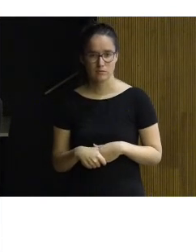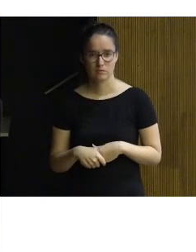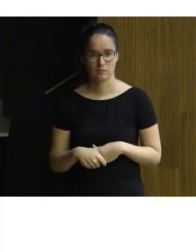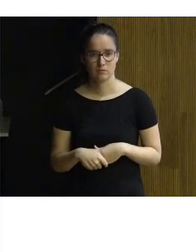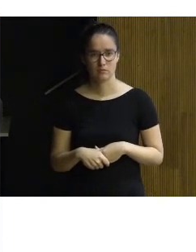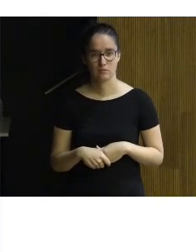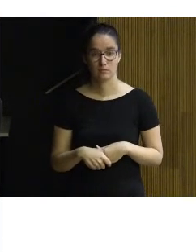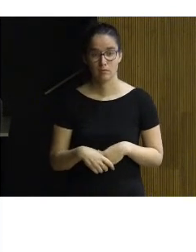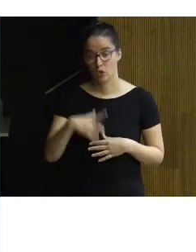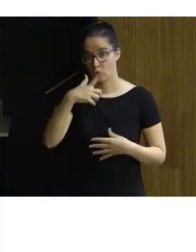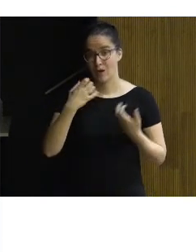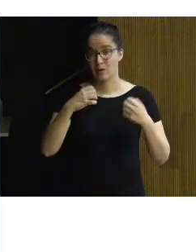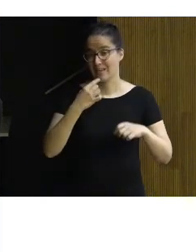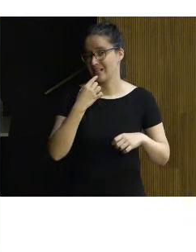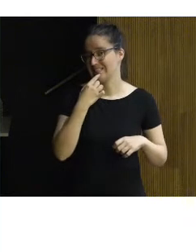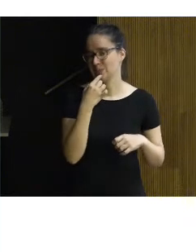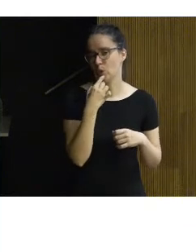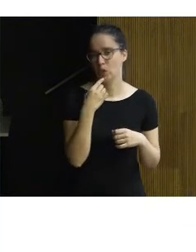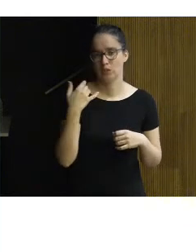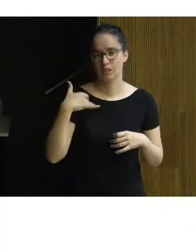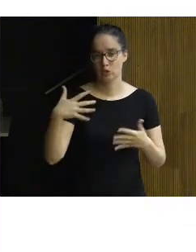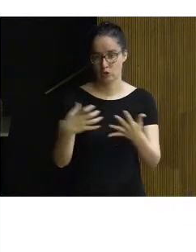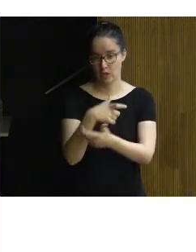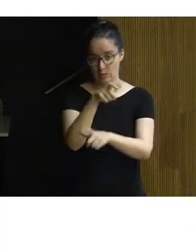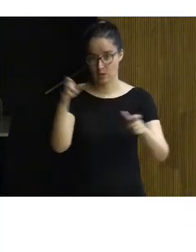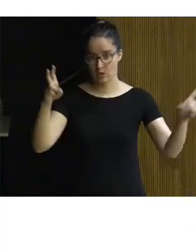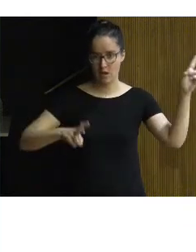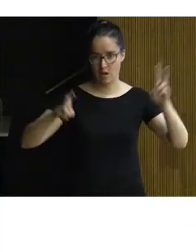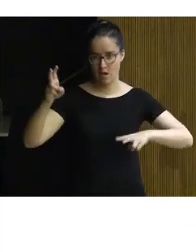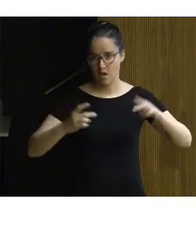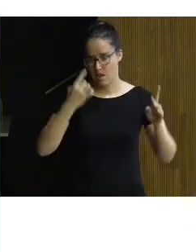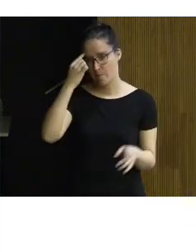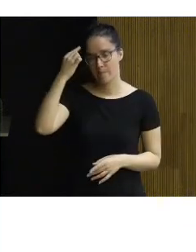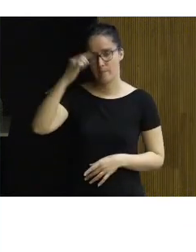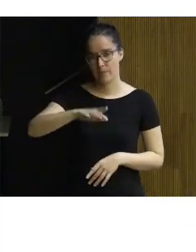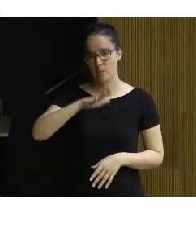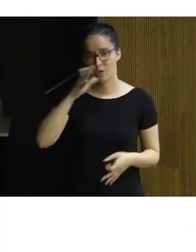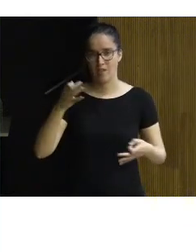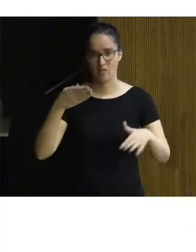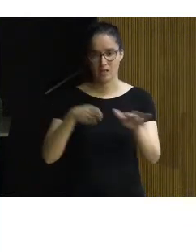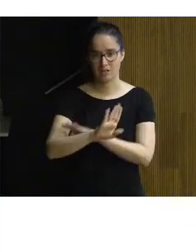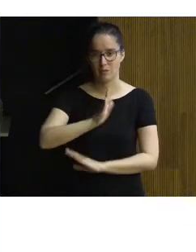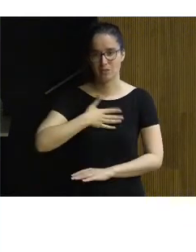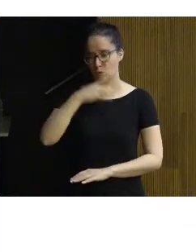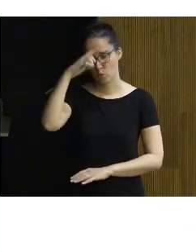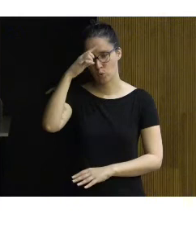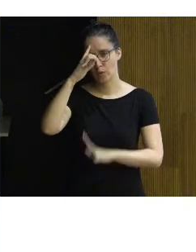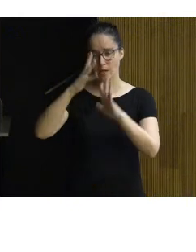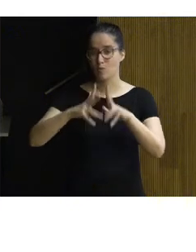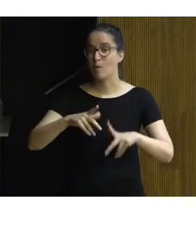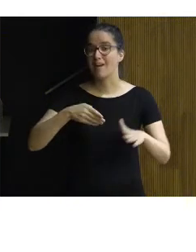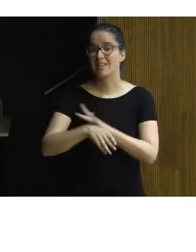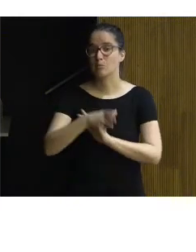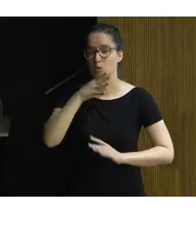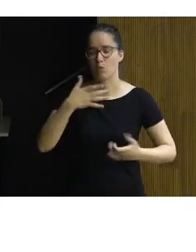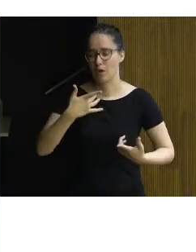Yo, aunque ya lo hemos dicho y seguro que todos los que estáis aquí, pues ya sabéis por qué hay que hacer accesible el patrimonio cultural inmueble, yo voy a